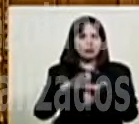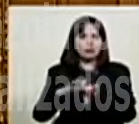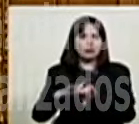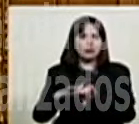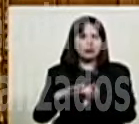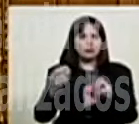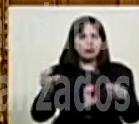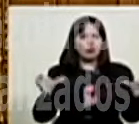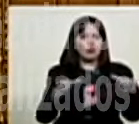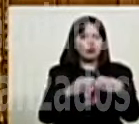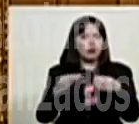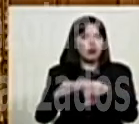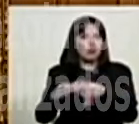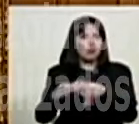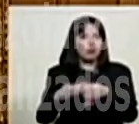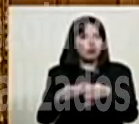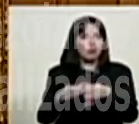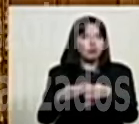Bravo.